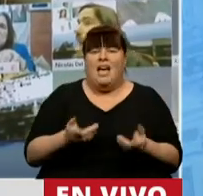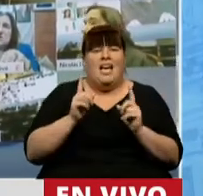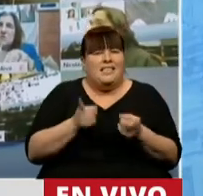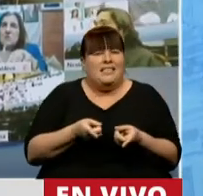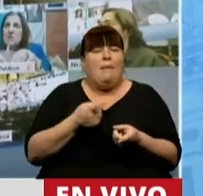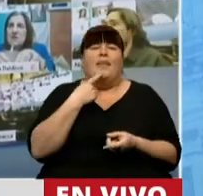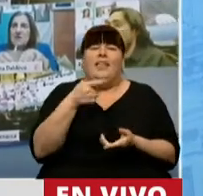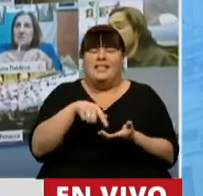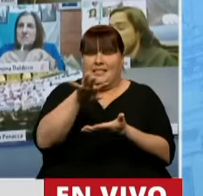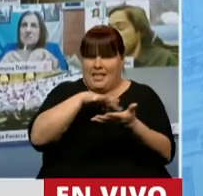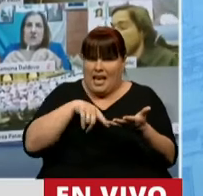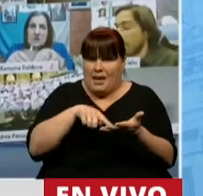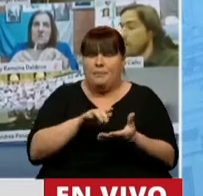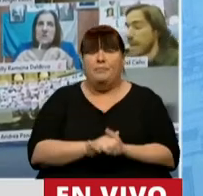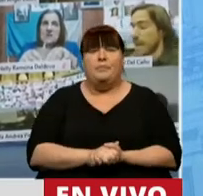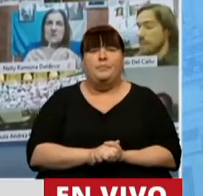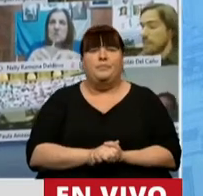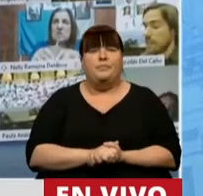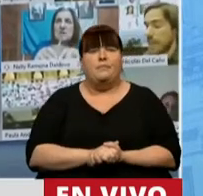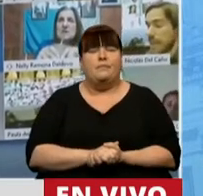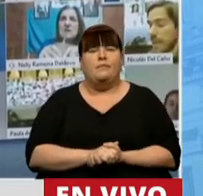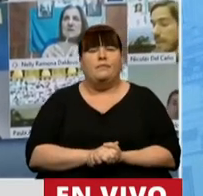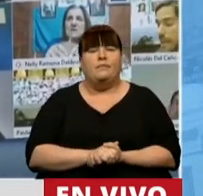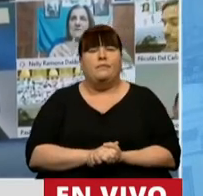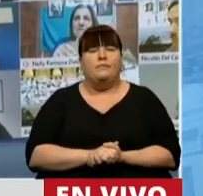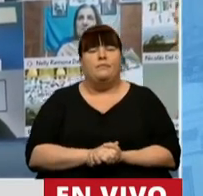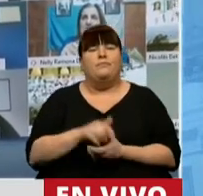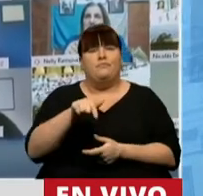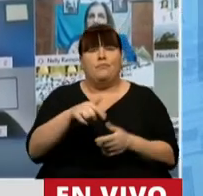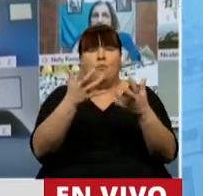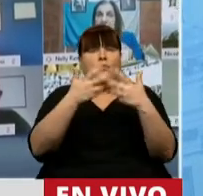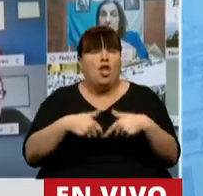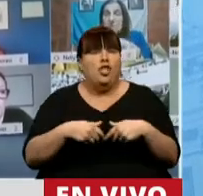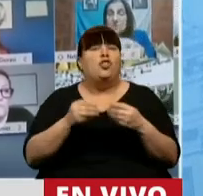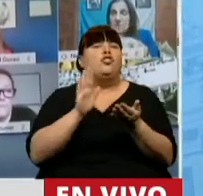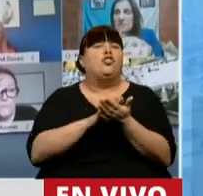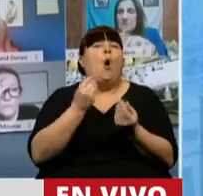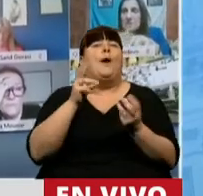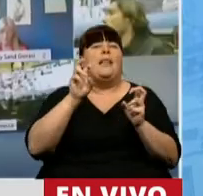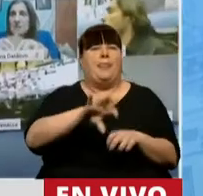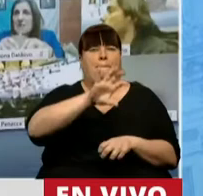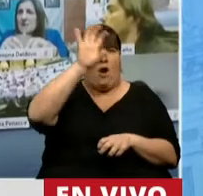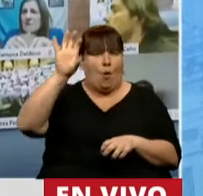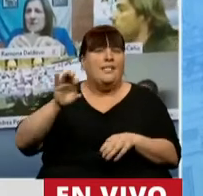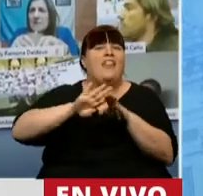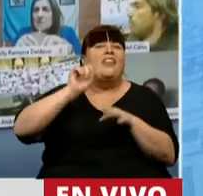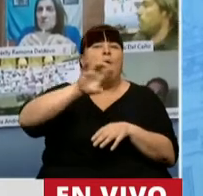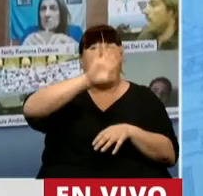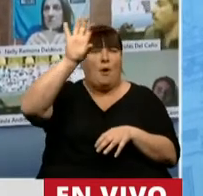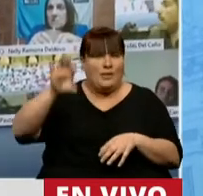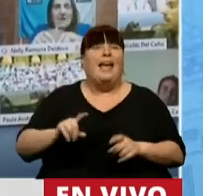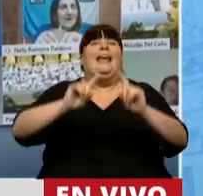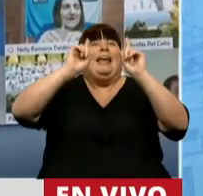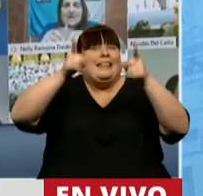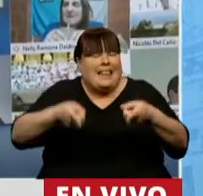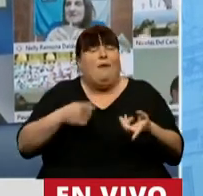también se está planteando acá que este proyecto tiene que ver con las provincias, con la deuda de las provincias, o sea que